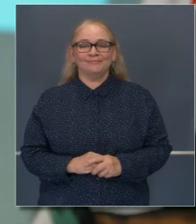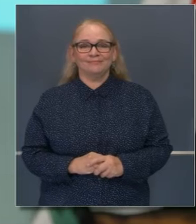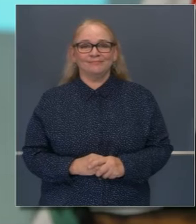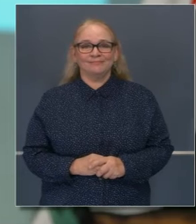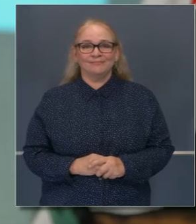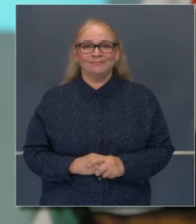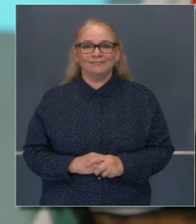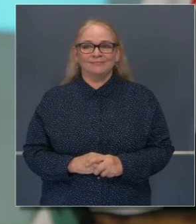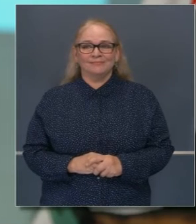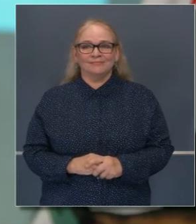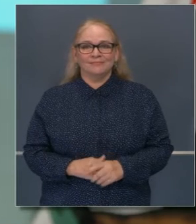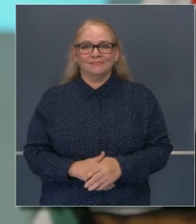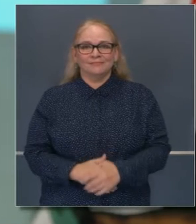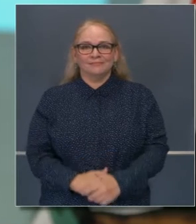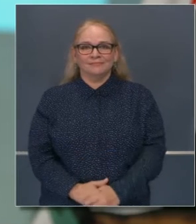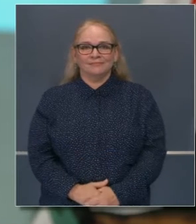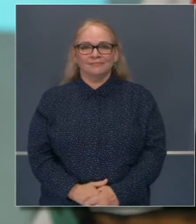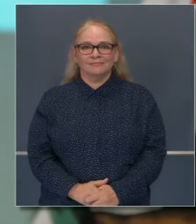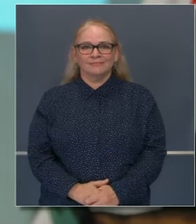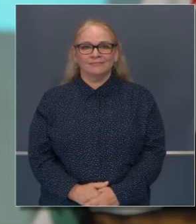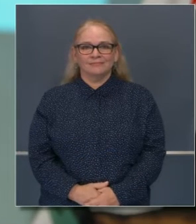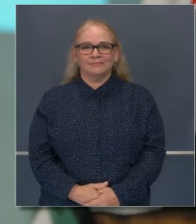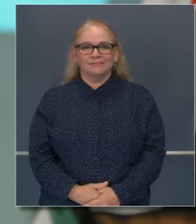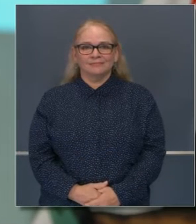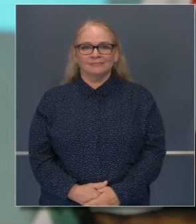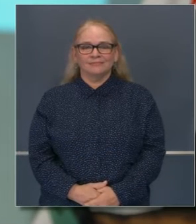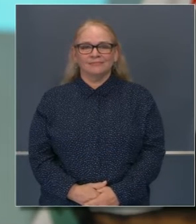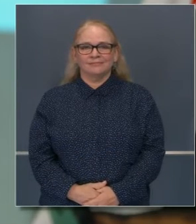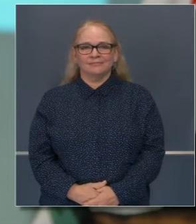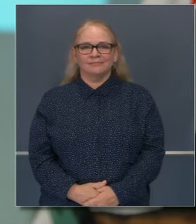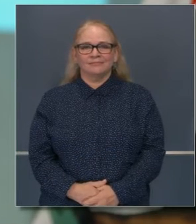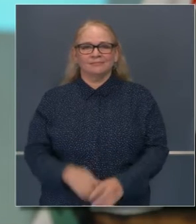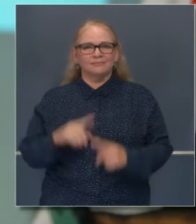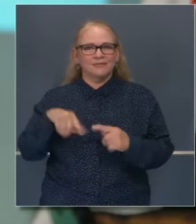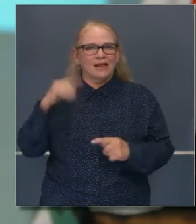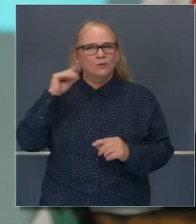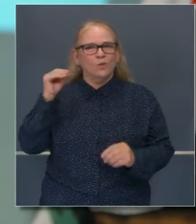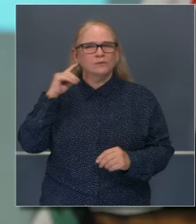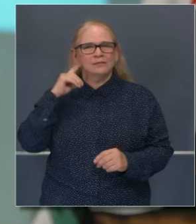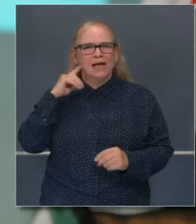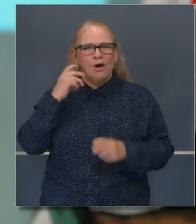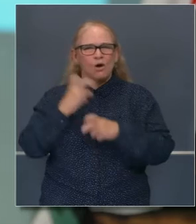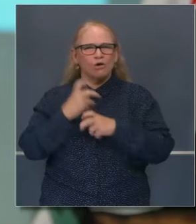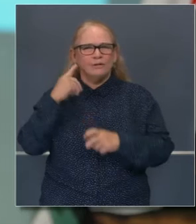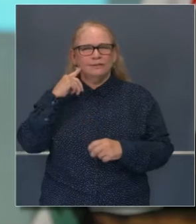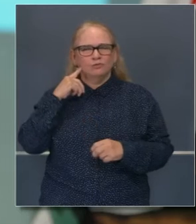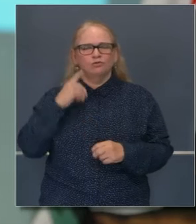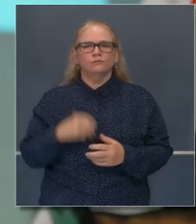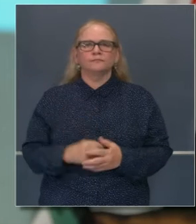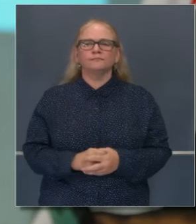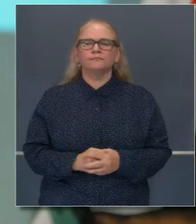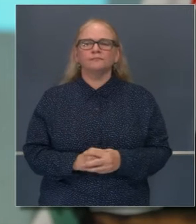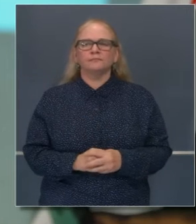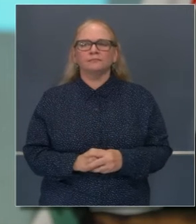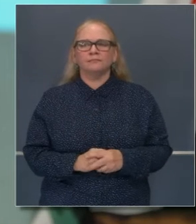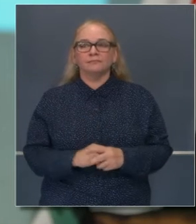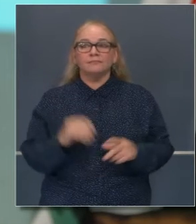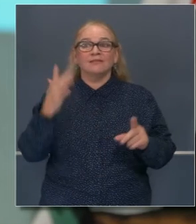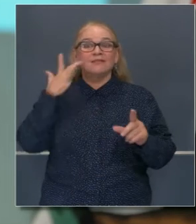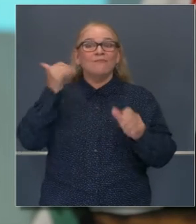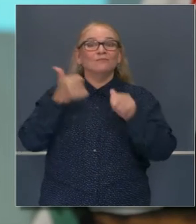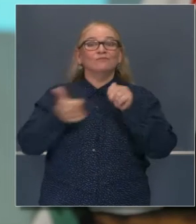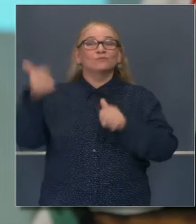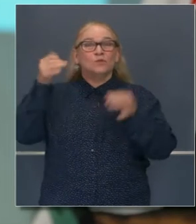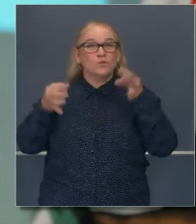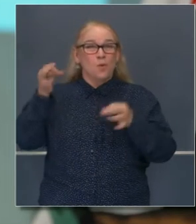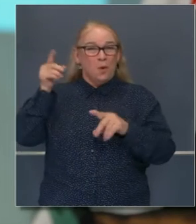La Constitución del Estado da autoridades al gobierno. Una de esas es nominar a un juez a la